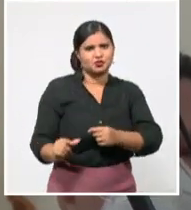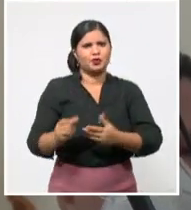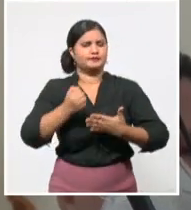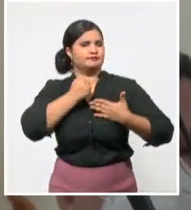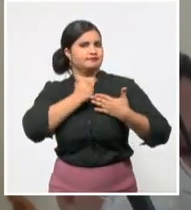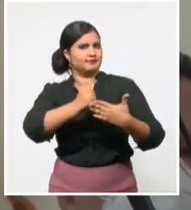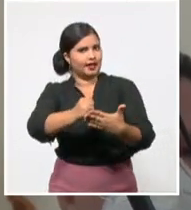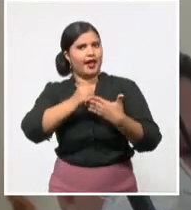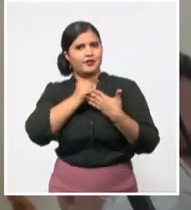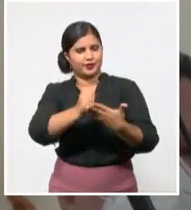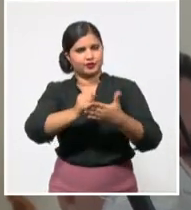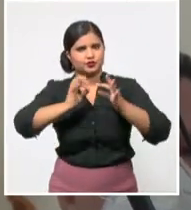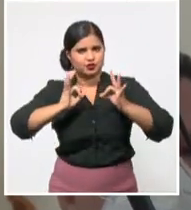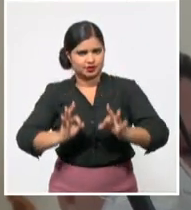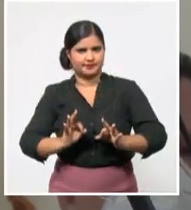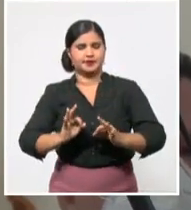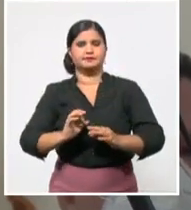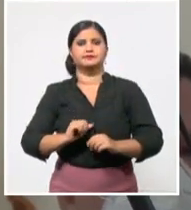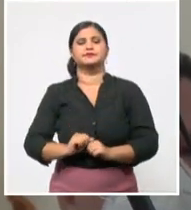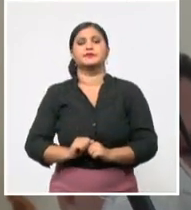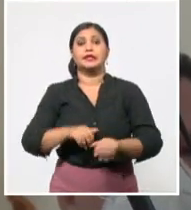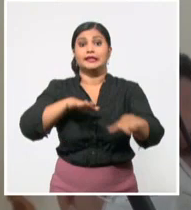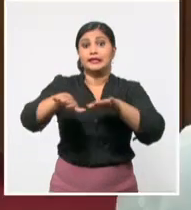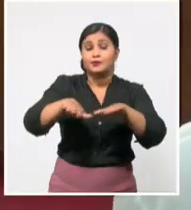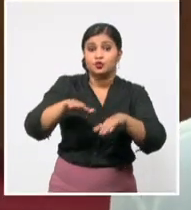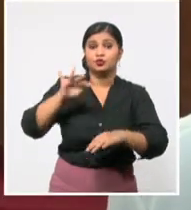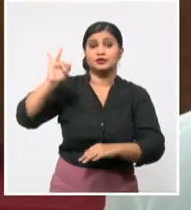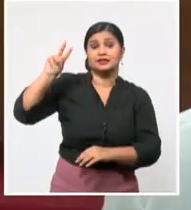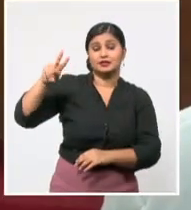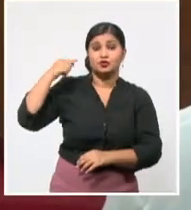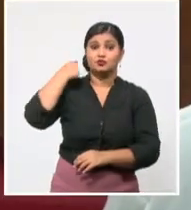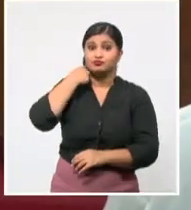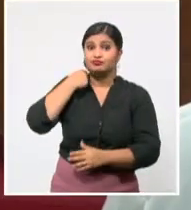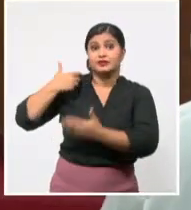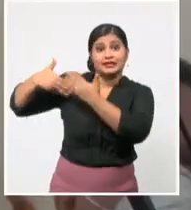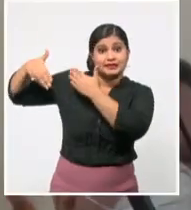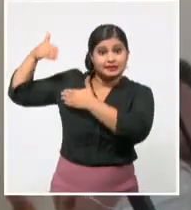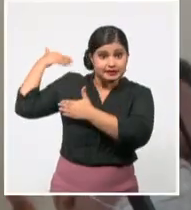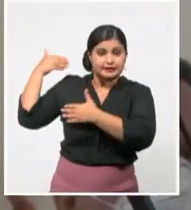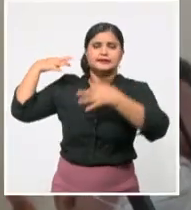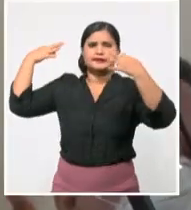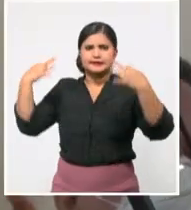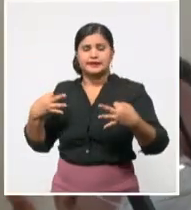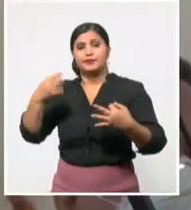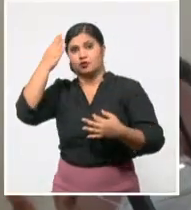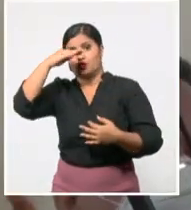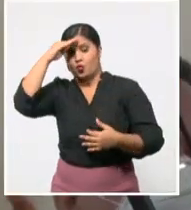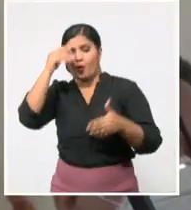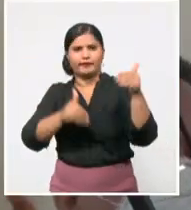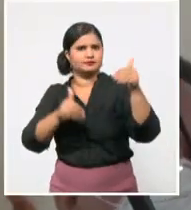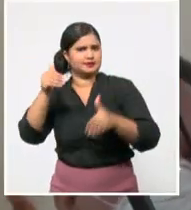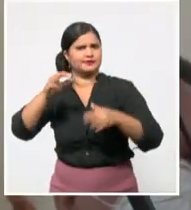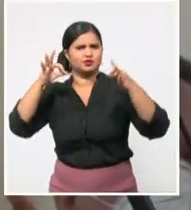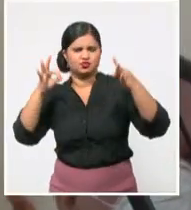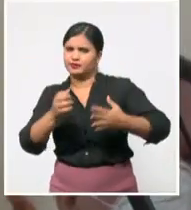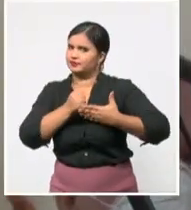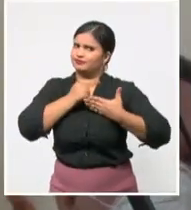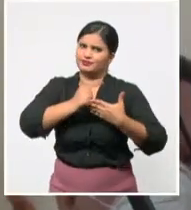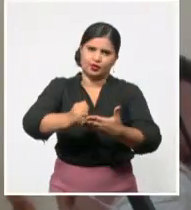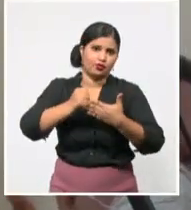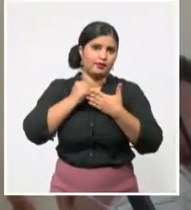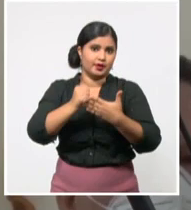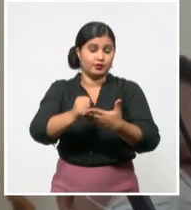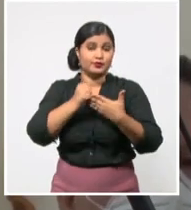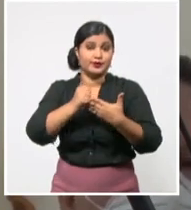Desde el terremoto del 72 y en cada uno de los momentos difíciles. Otro elemento que nos impresionó significativamente es